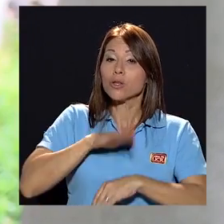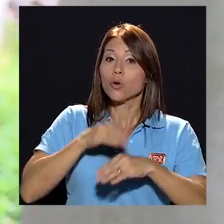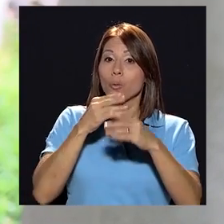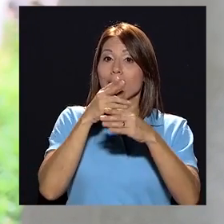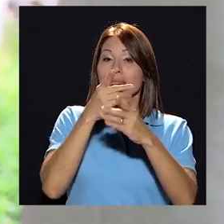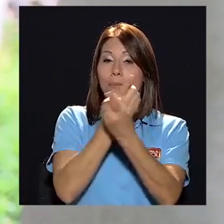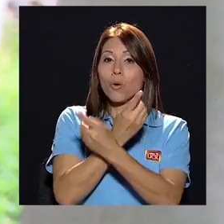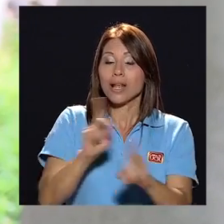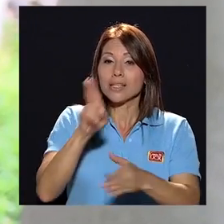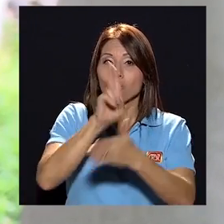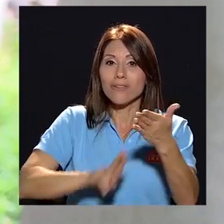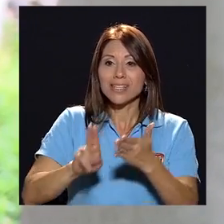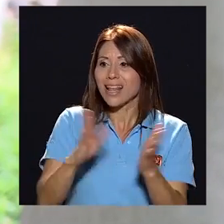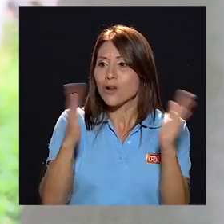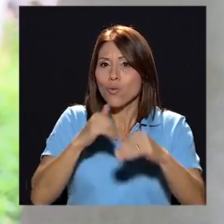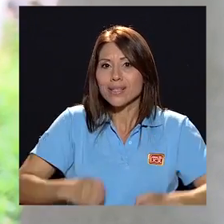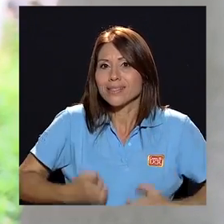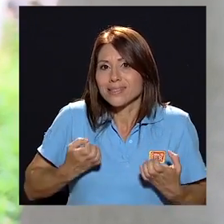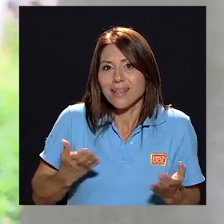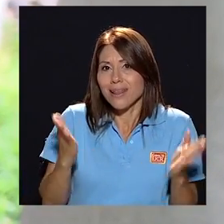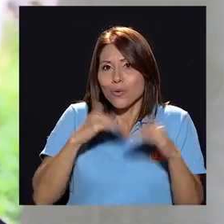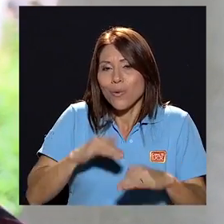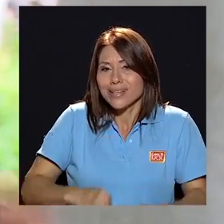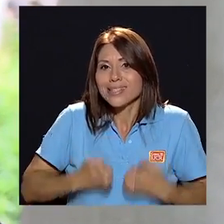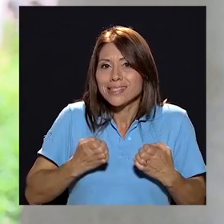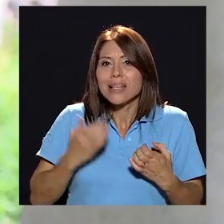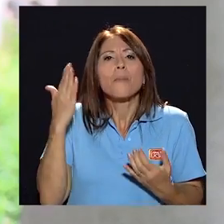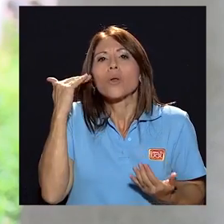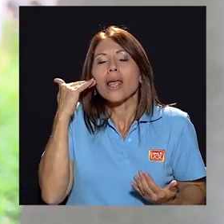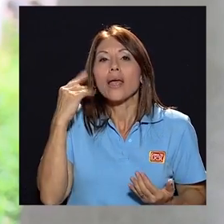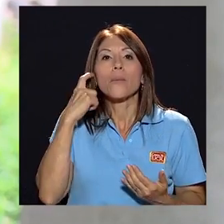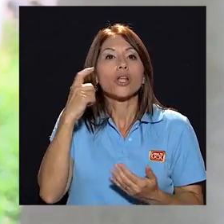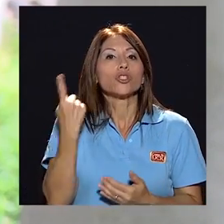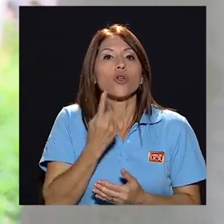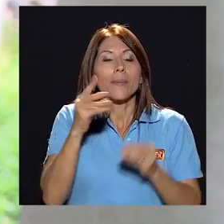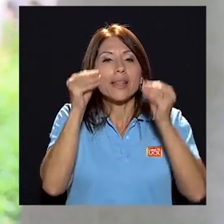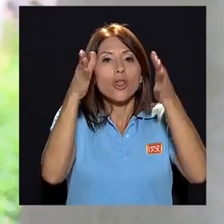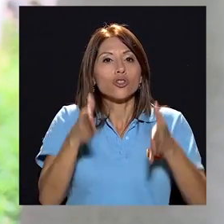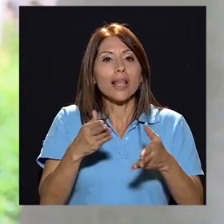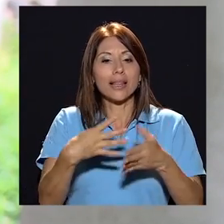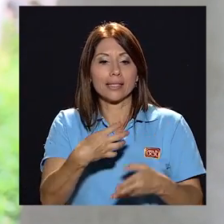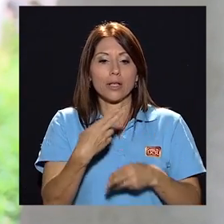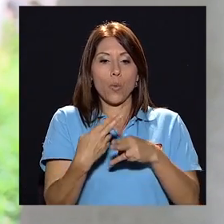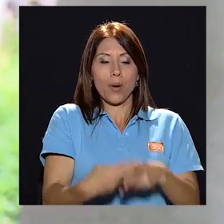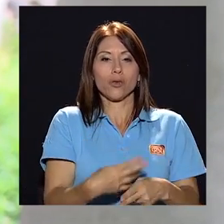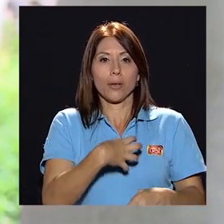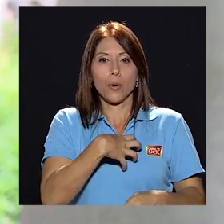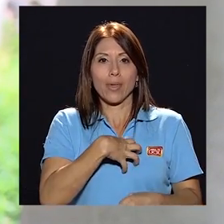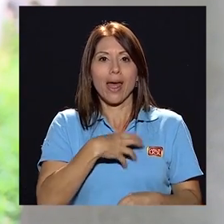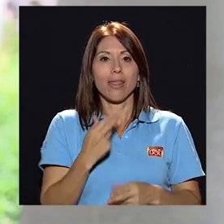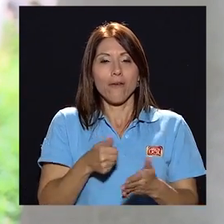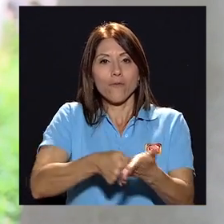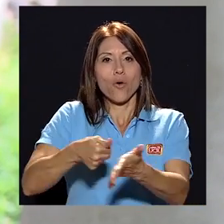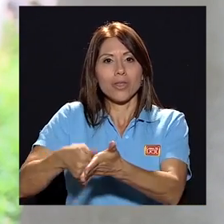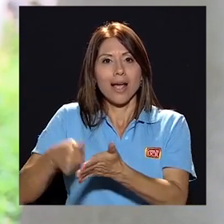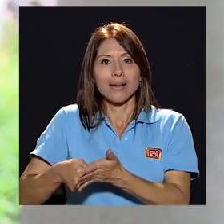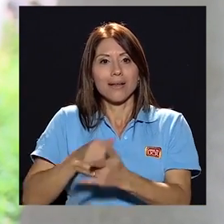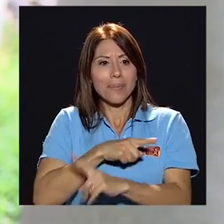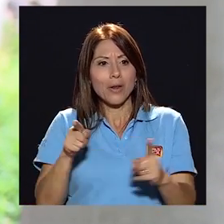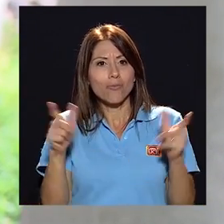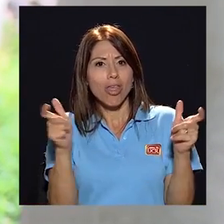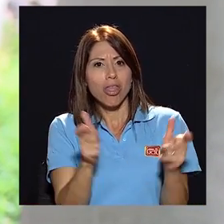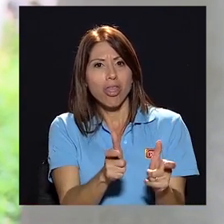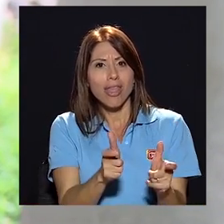democracia universitaria por todo lado votan solo los docentes en propiedad donde es la minoría hay casi 5 mil